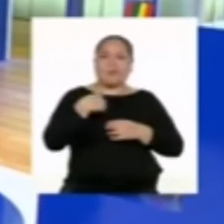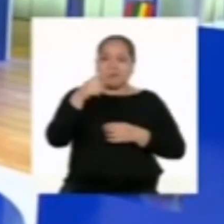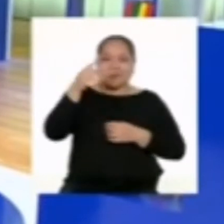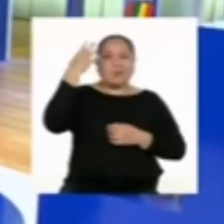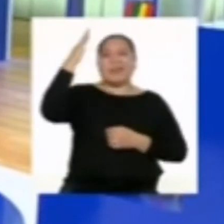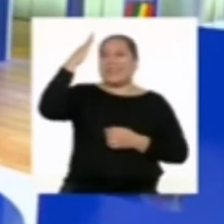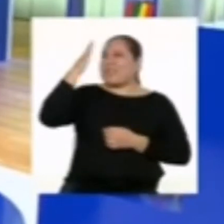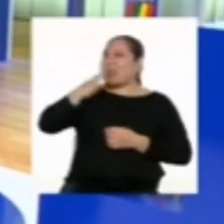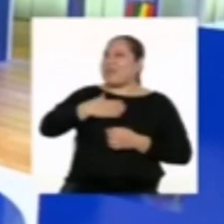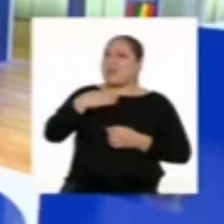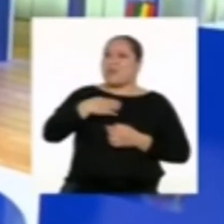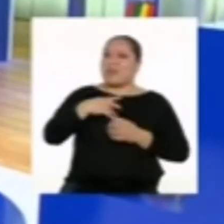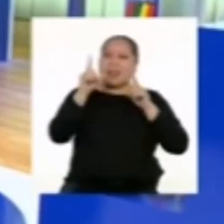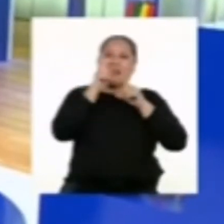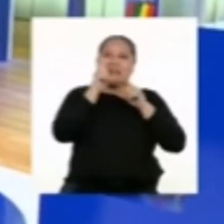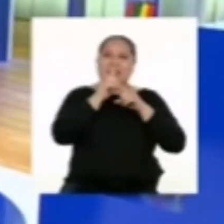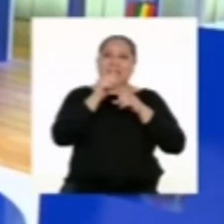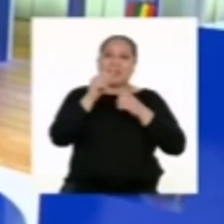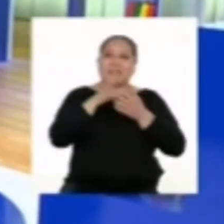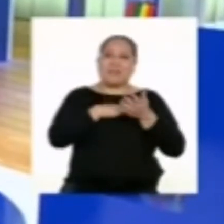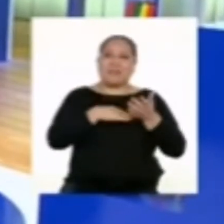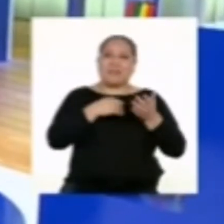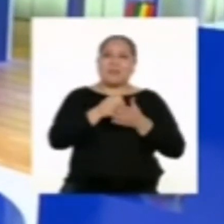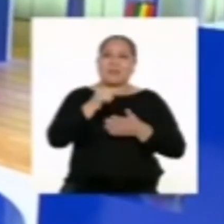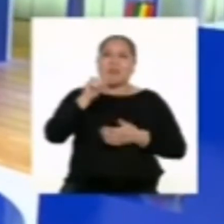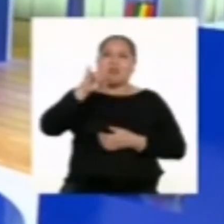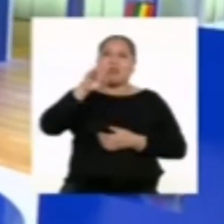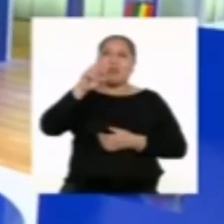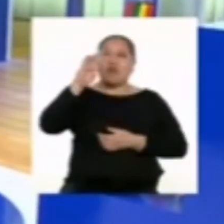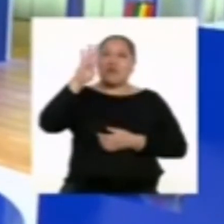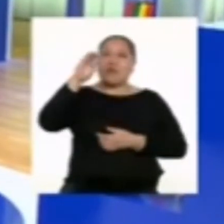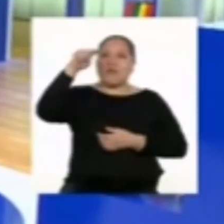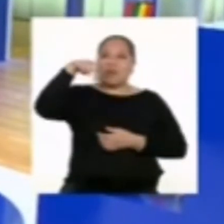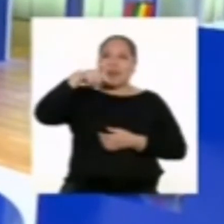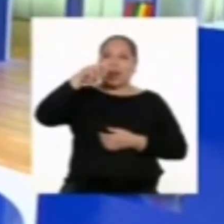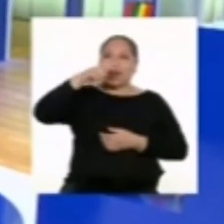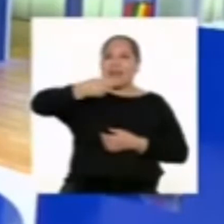cómo será el mío, con letras y arte típico del Urban Hip Hop.